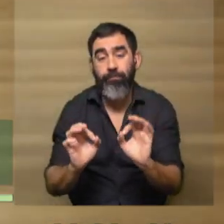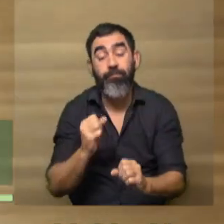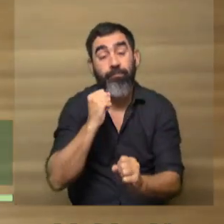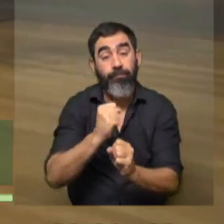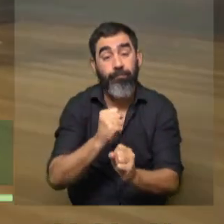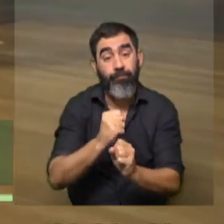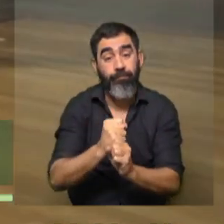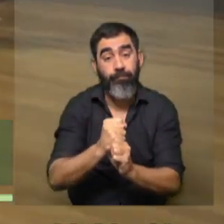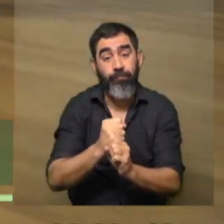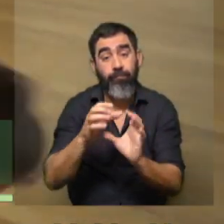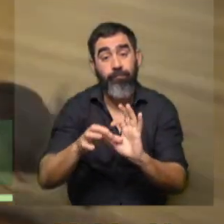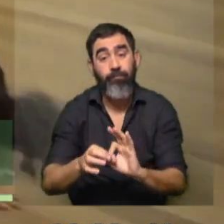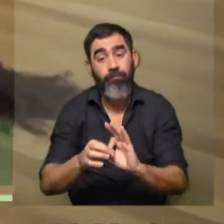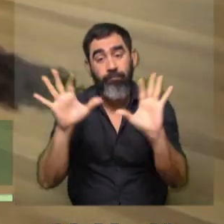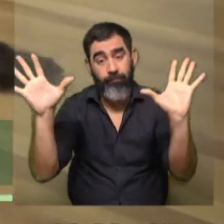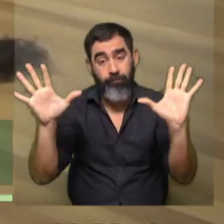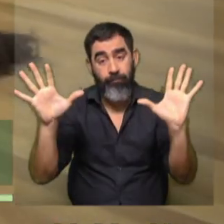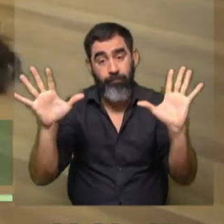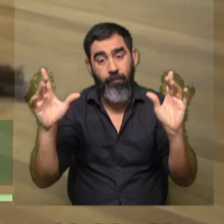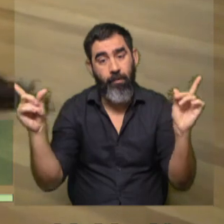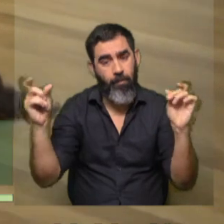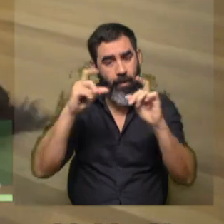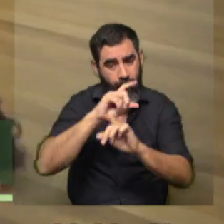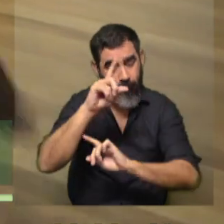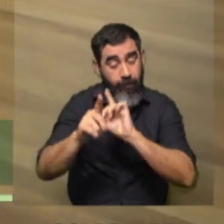más independiente, que si bien es más duro,